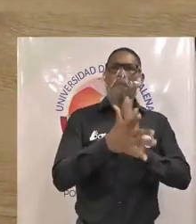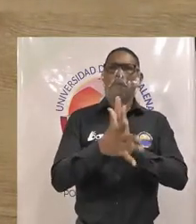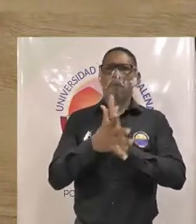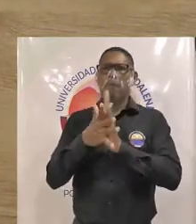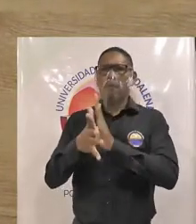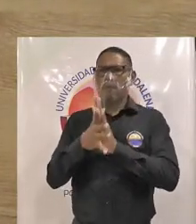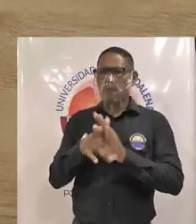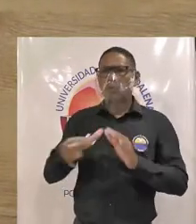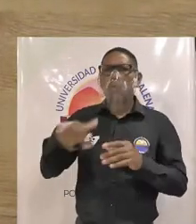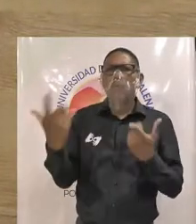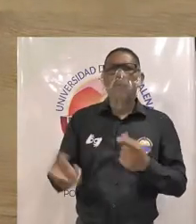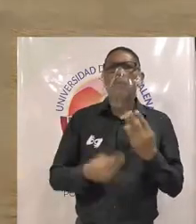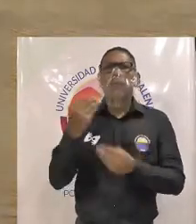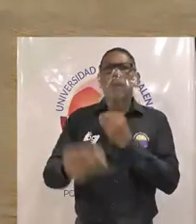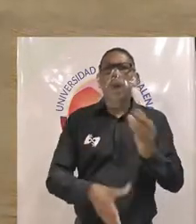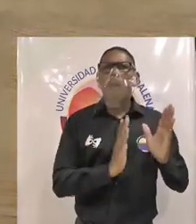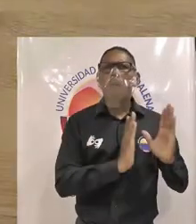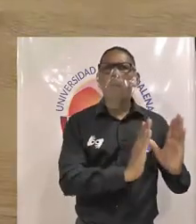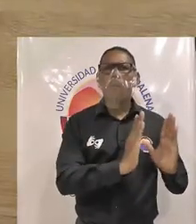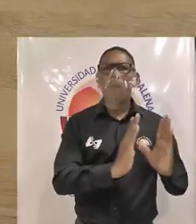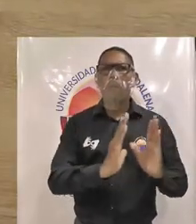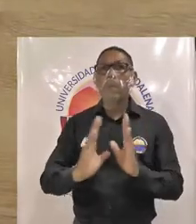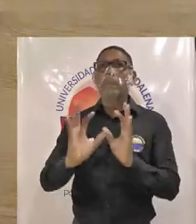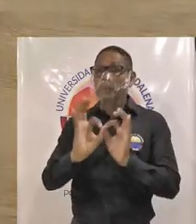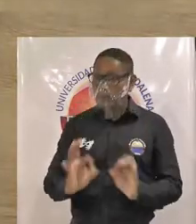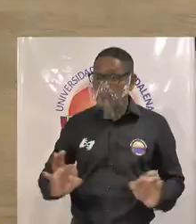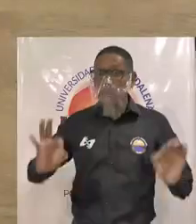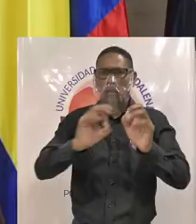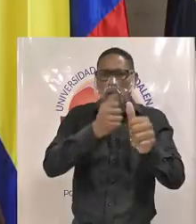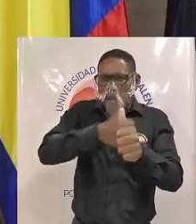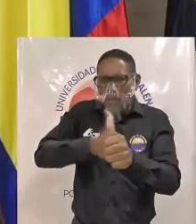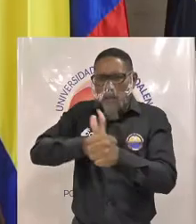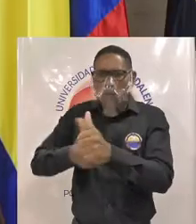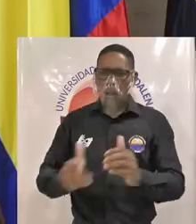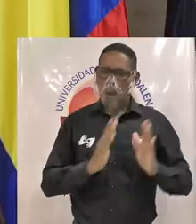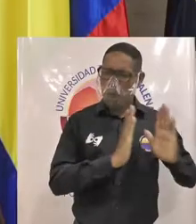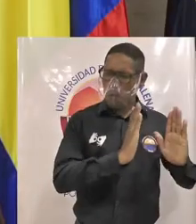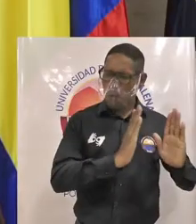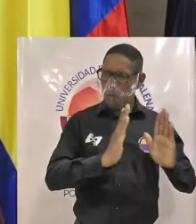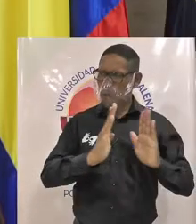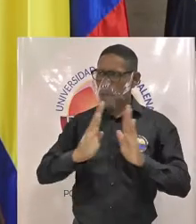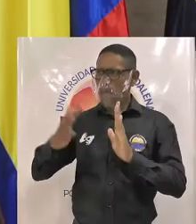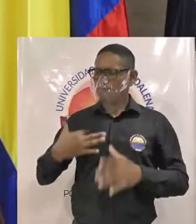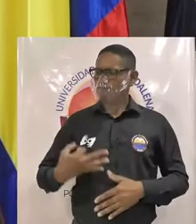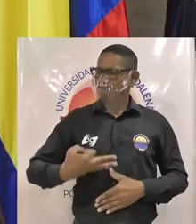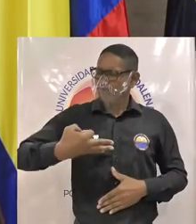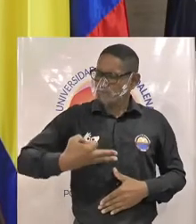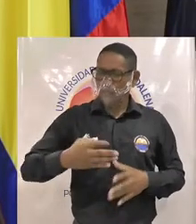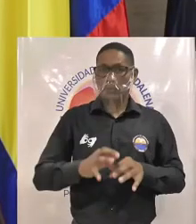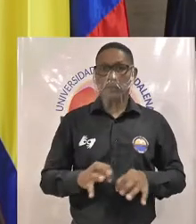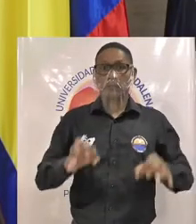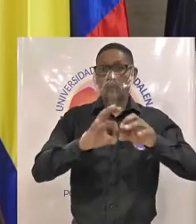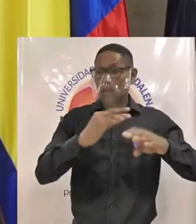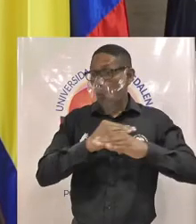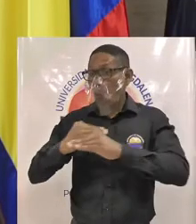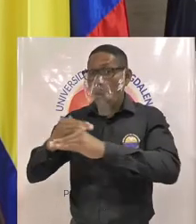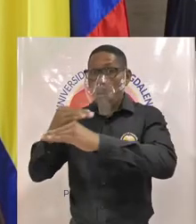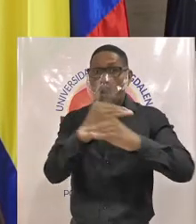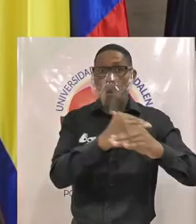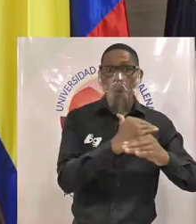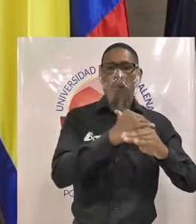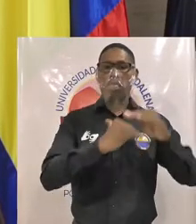asistentes lo cual deberá ser seguida de manera estricta por cada uno de los participantes para garantizar los principios de igualdad e